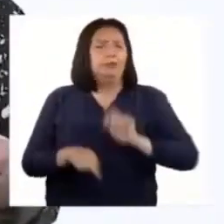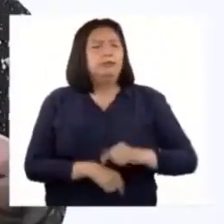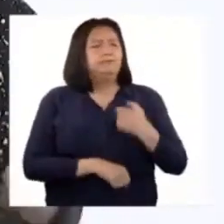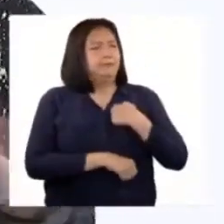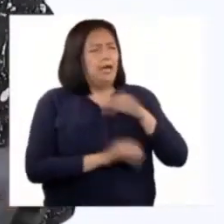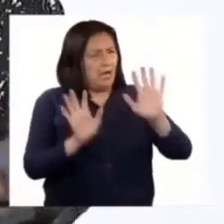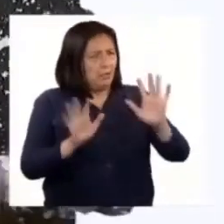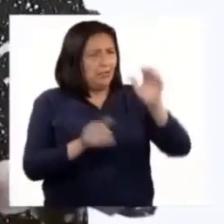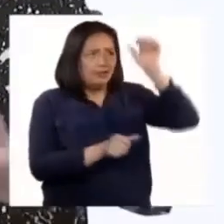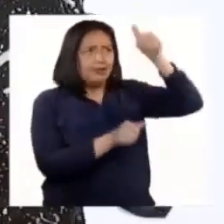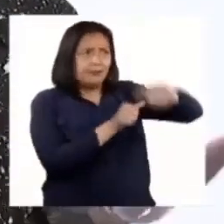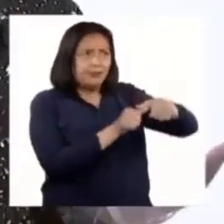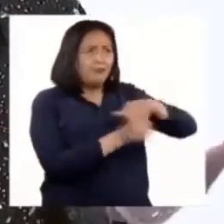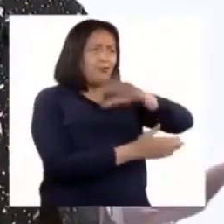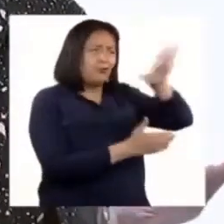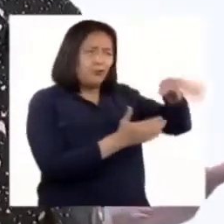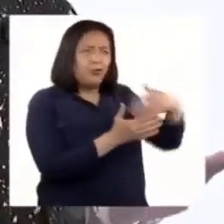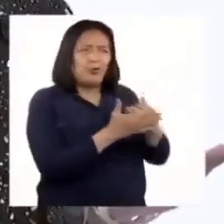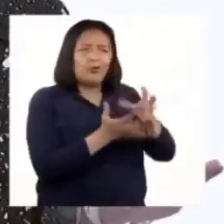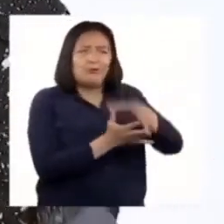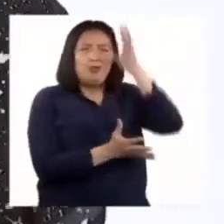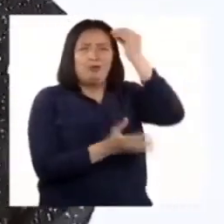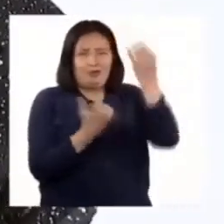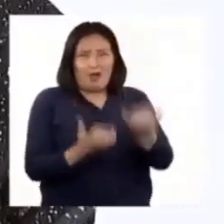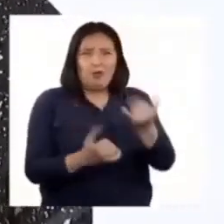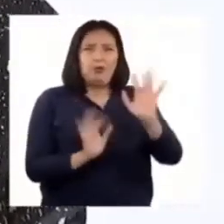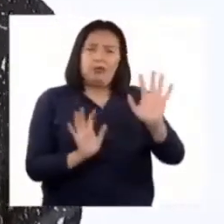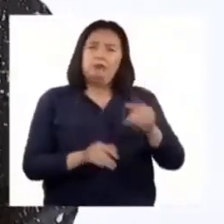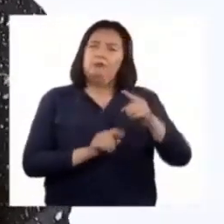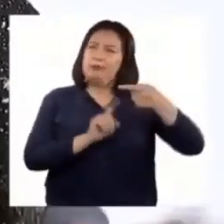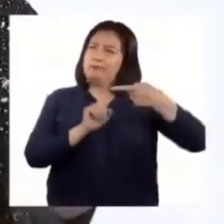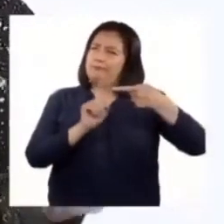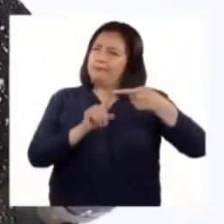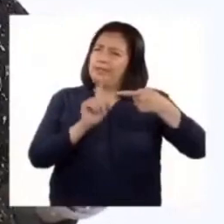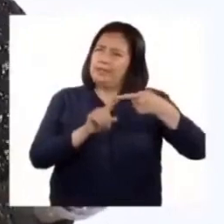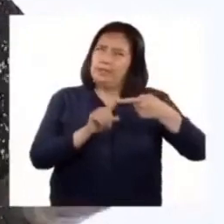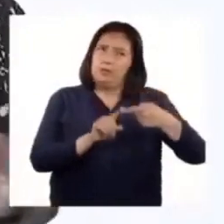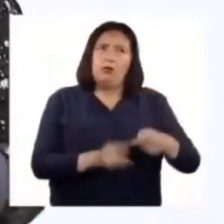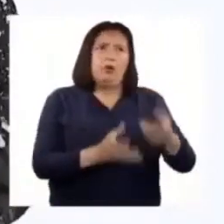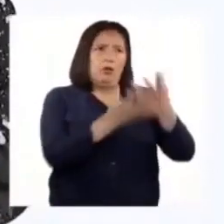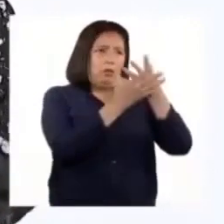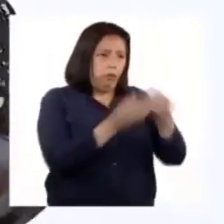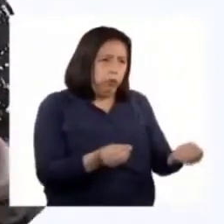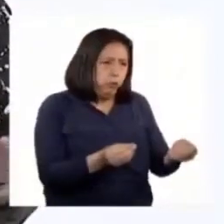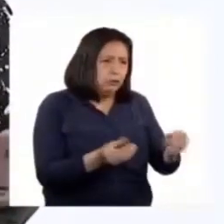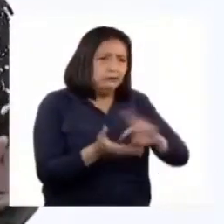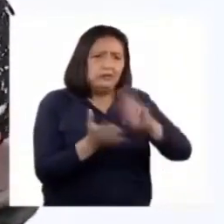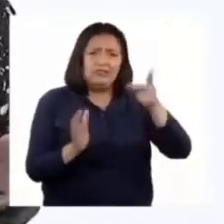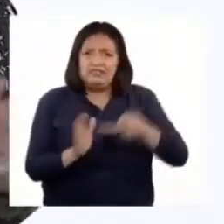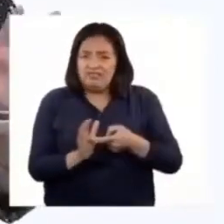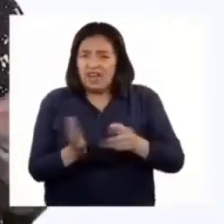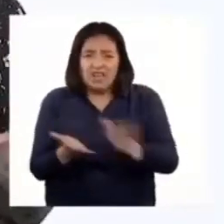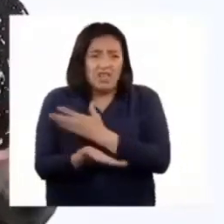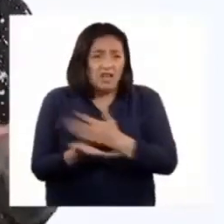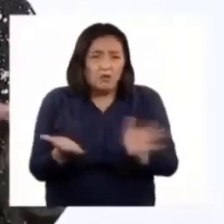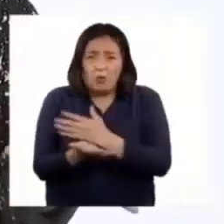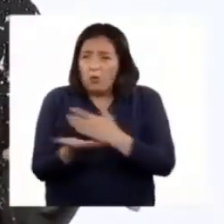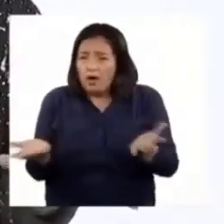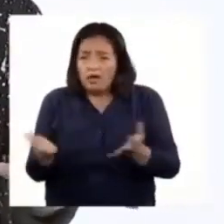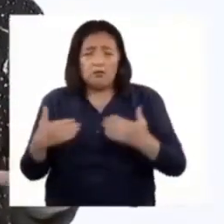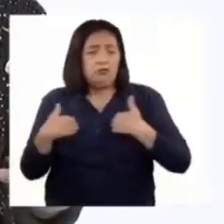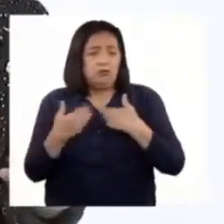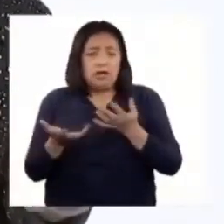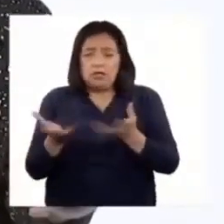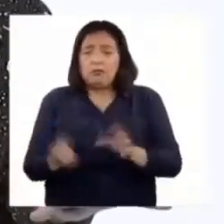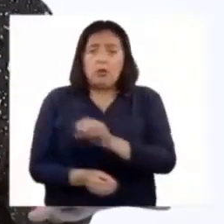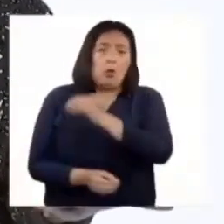Hagamos un repaso de todo lo que hemos aprendido el día de hoy. B. Número 1. La extinción es la desaparición definitiva de una especie de